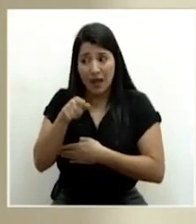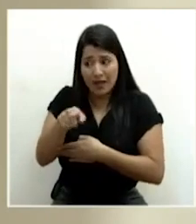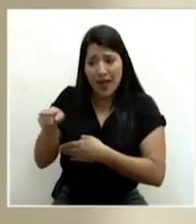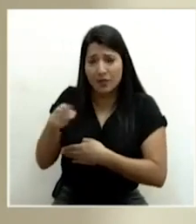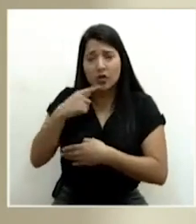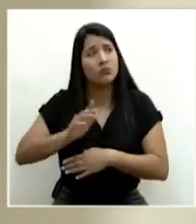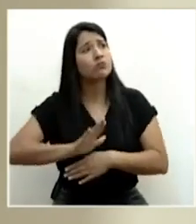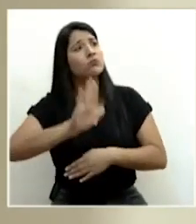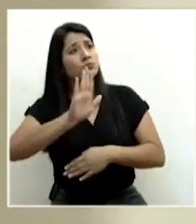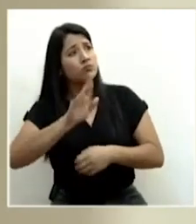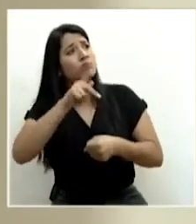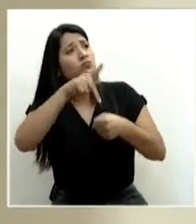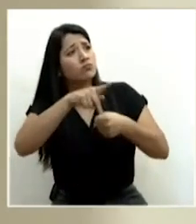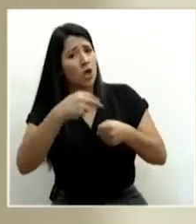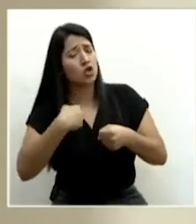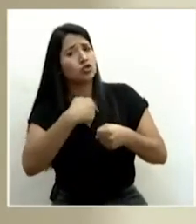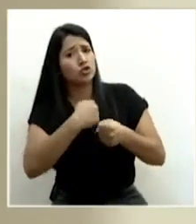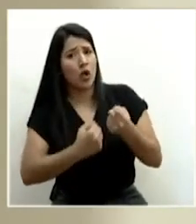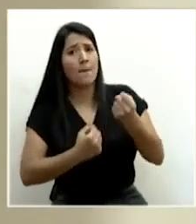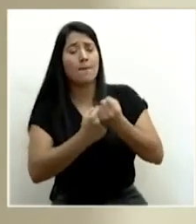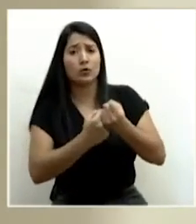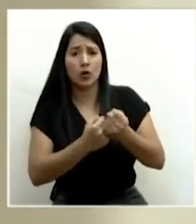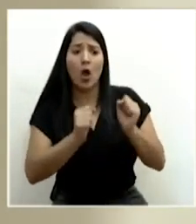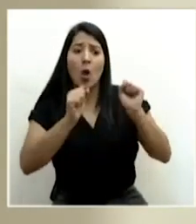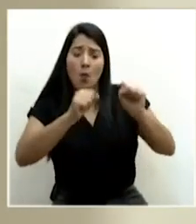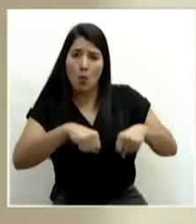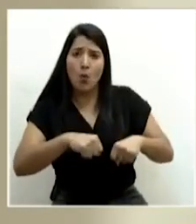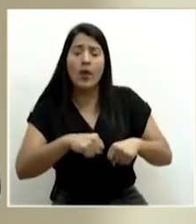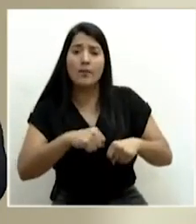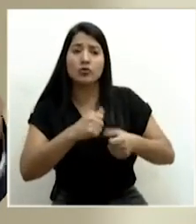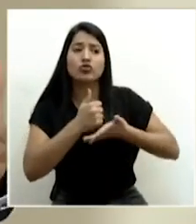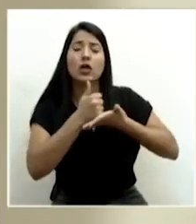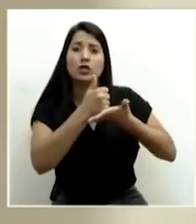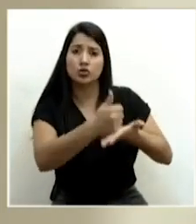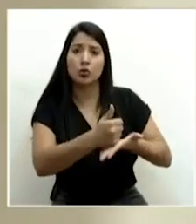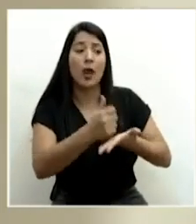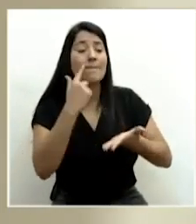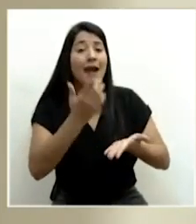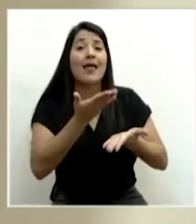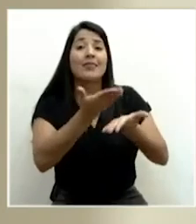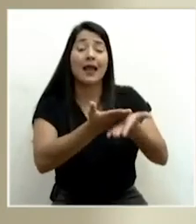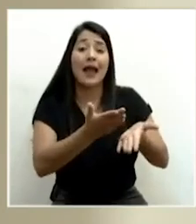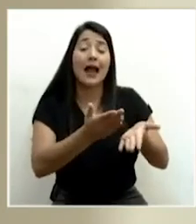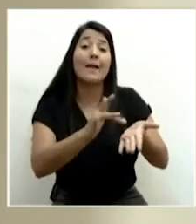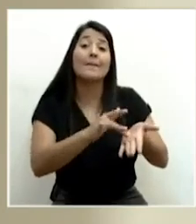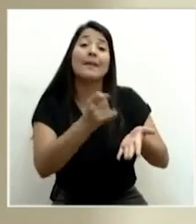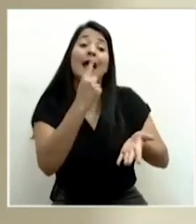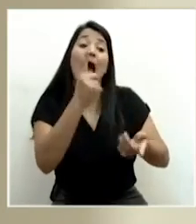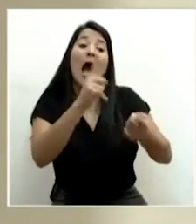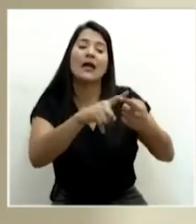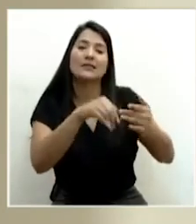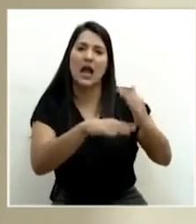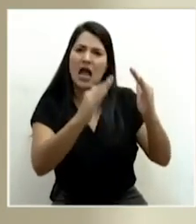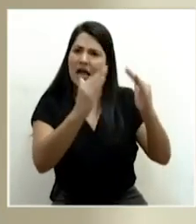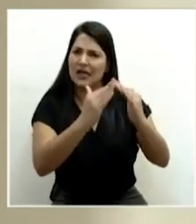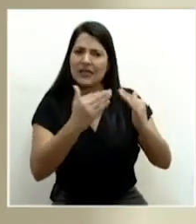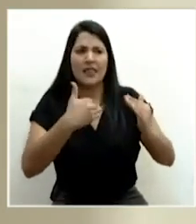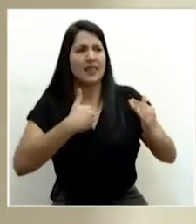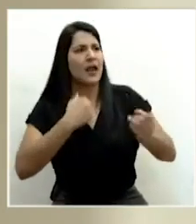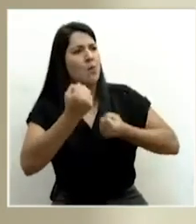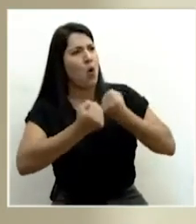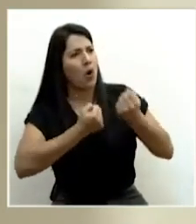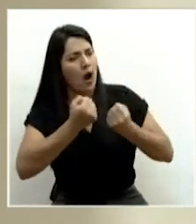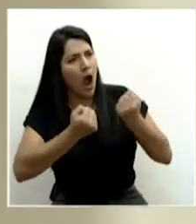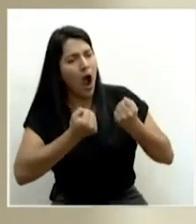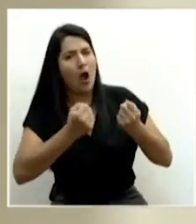presente, yo estoy aquí, podemos entregar medicamentos a domicilio, tenemos tantos vehículos, tantos